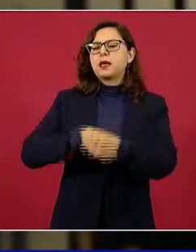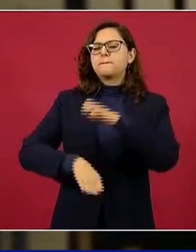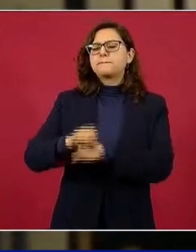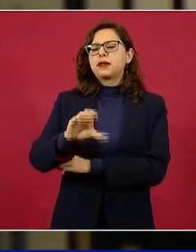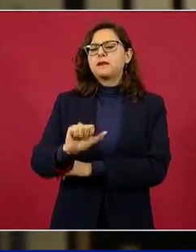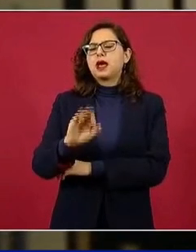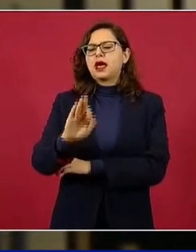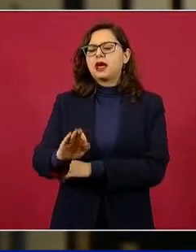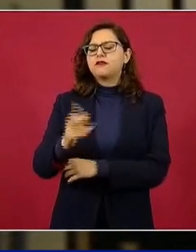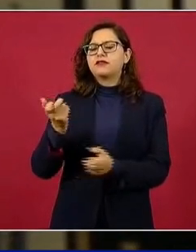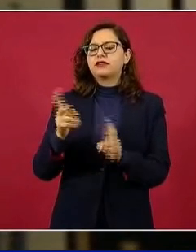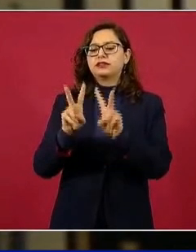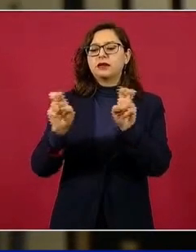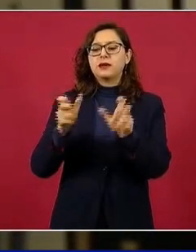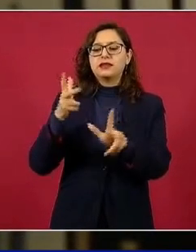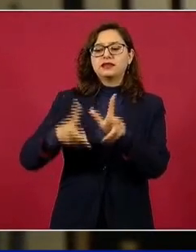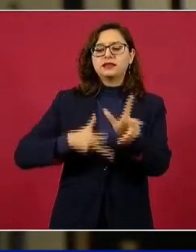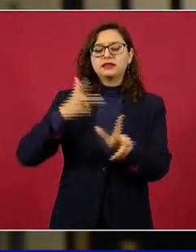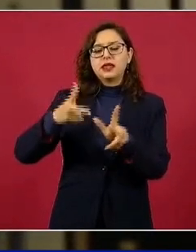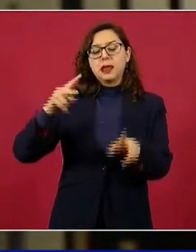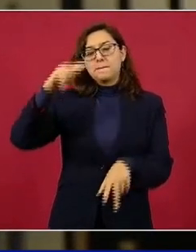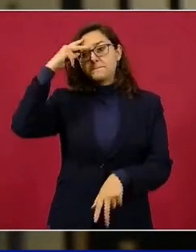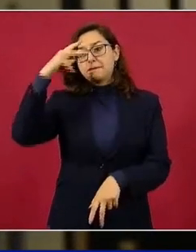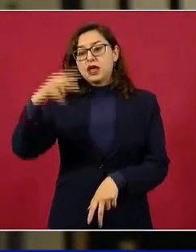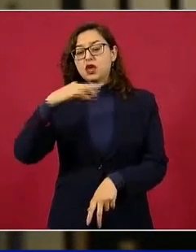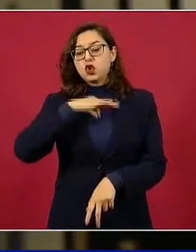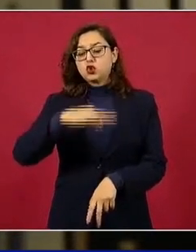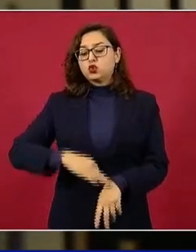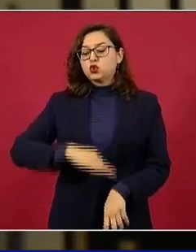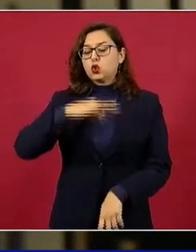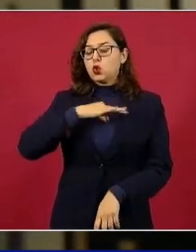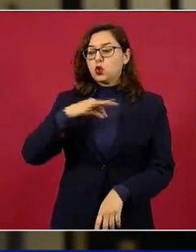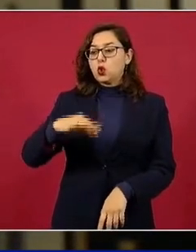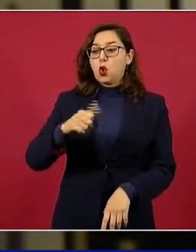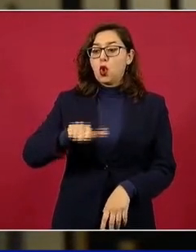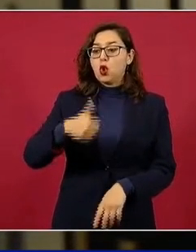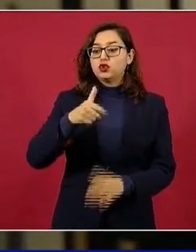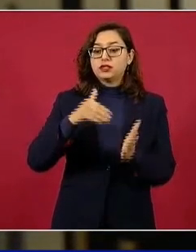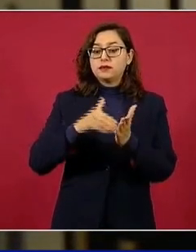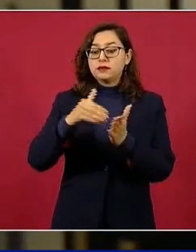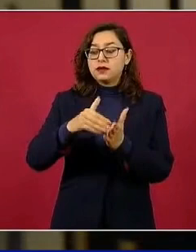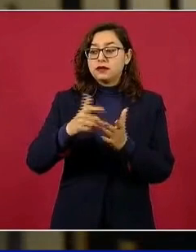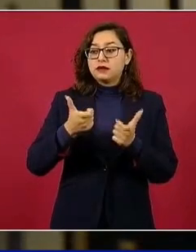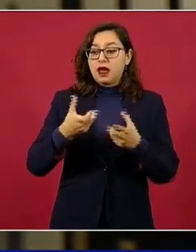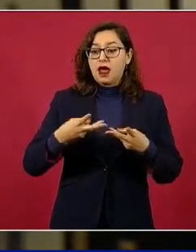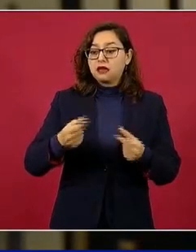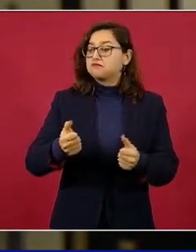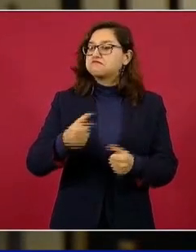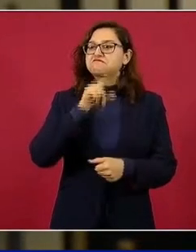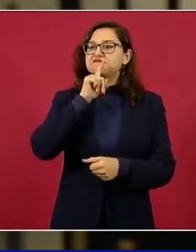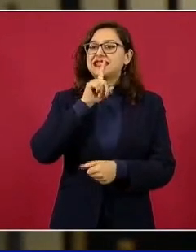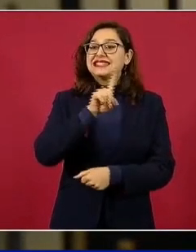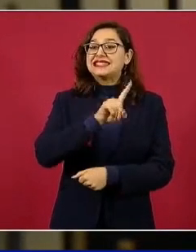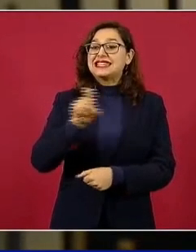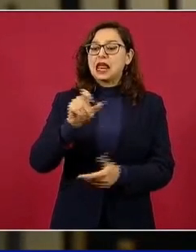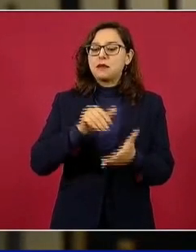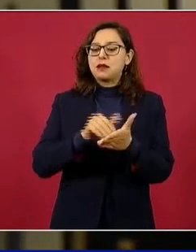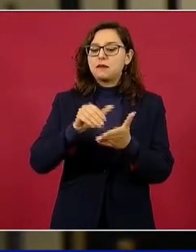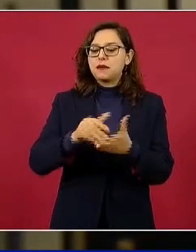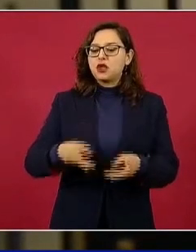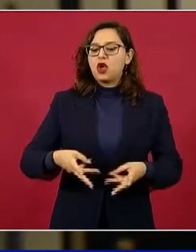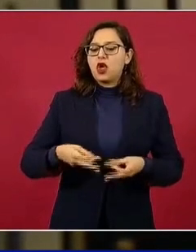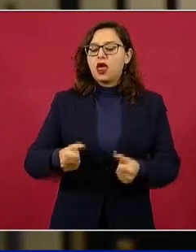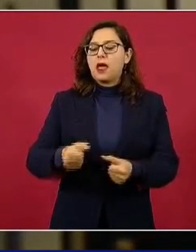involucrada en el Tren México-Toluca, que pasó de 11 mil millones de pesos a más de 100 mil millones de pesos y además el fraude de mil